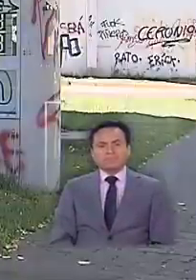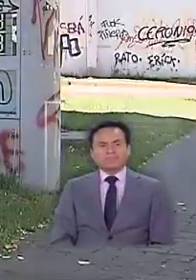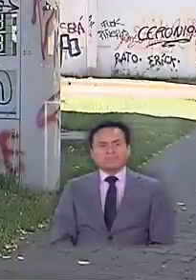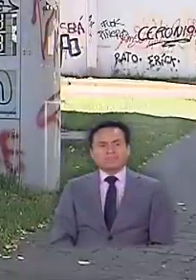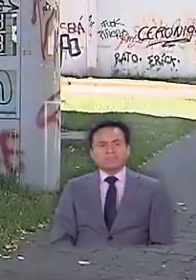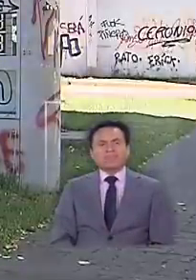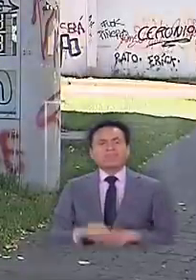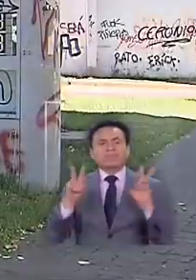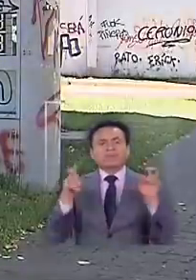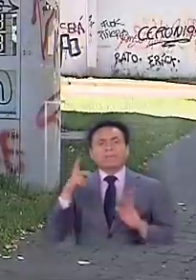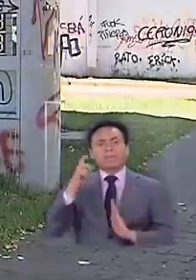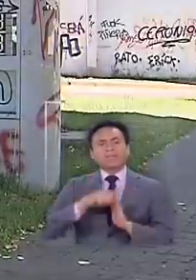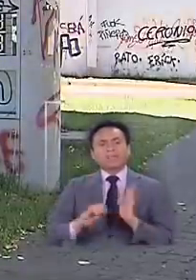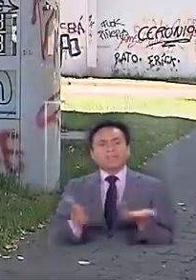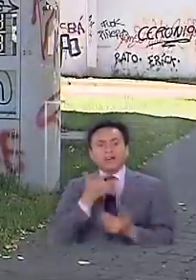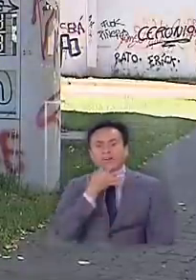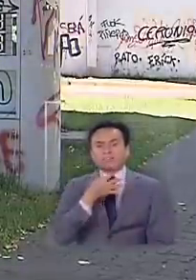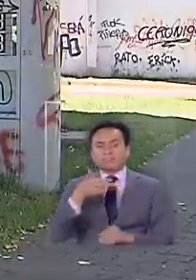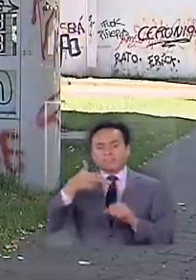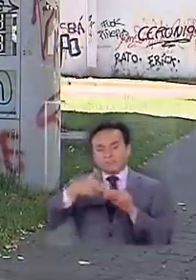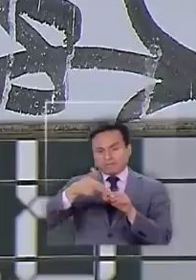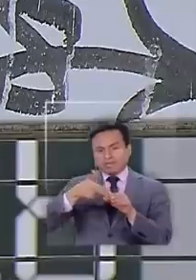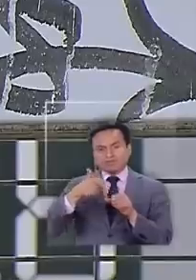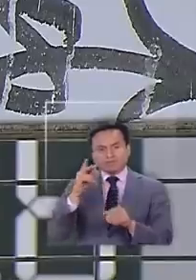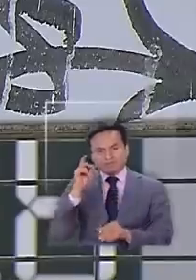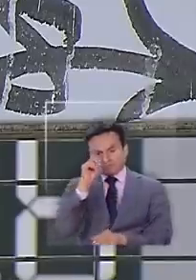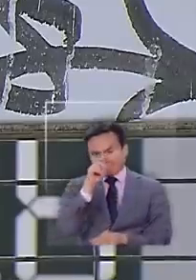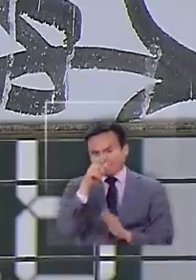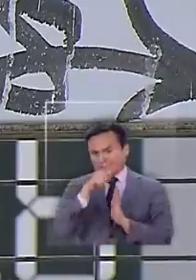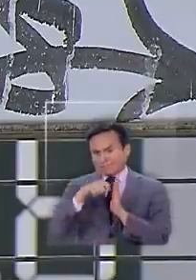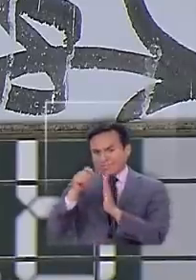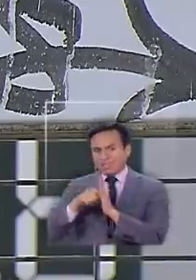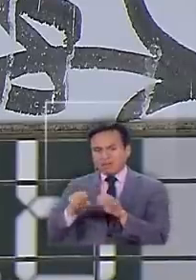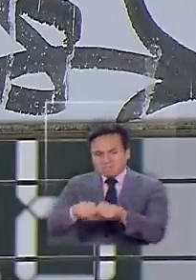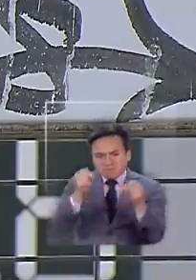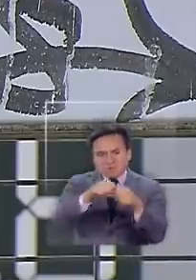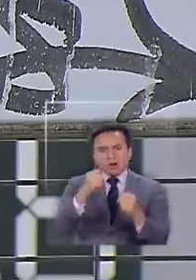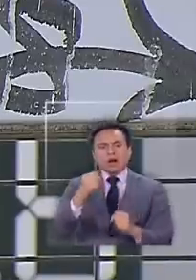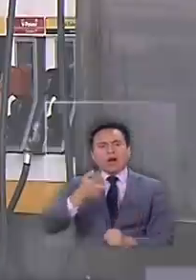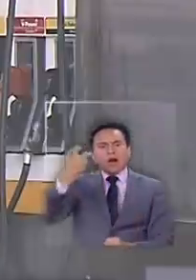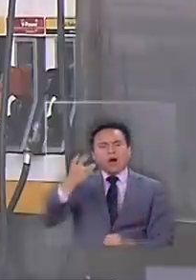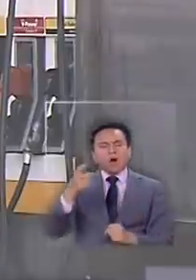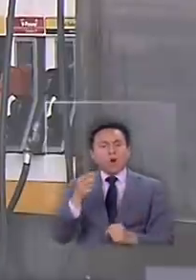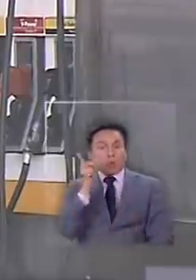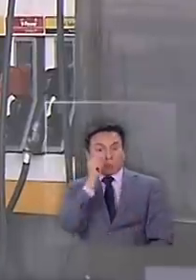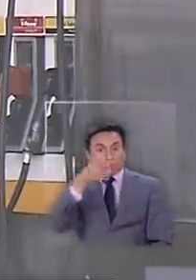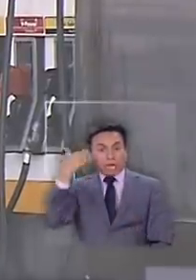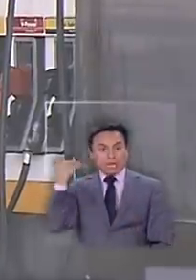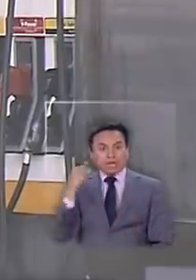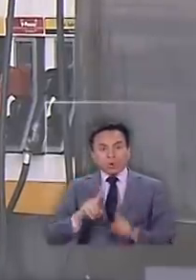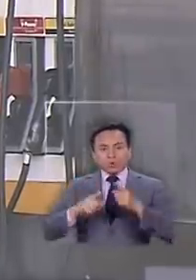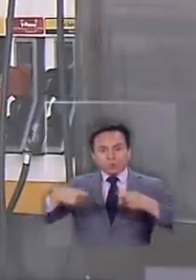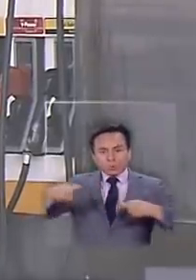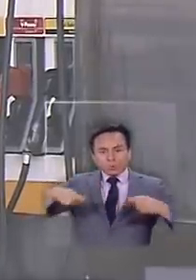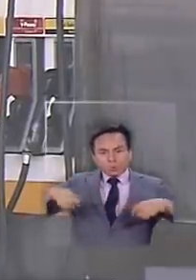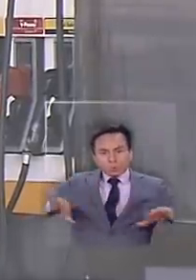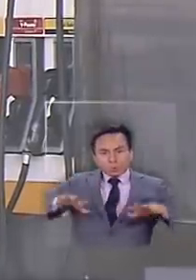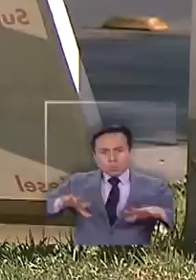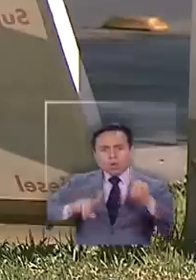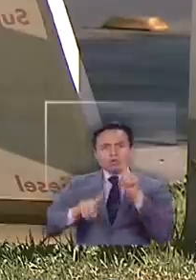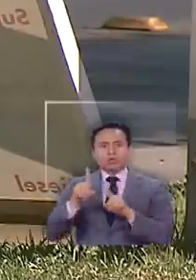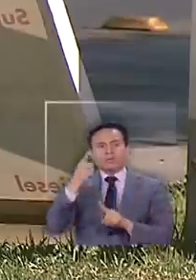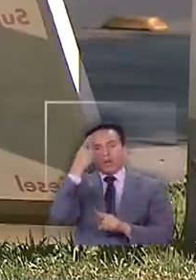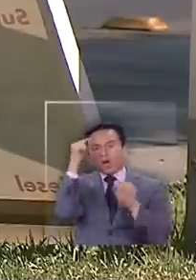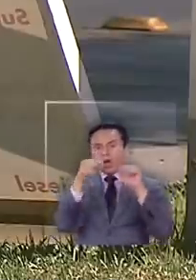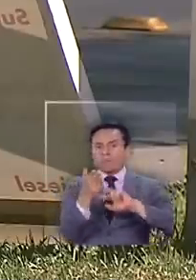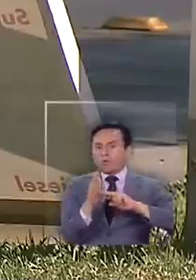No han sido meses fáciles para los Servicentros. Muchos fueron vandalizados en octubre. La mayoría pudo seguir funcionando pero ahora